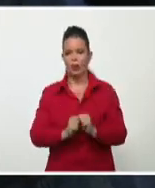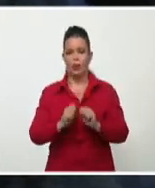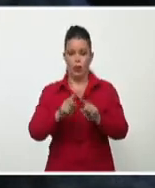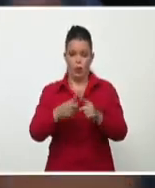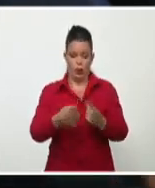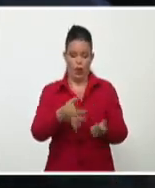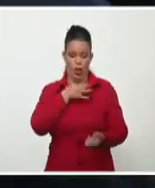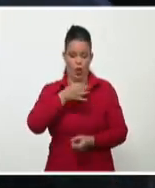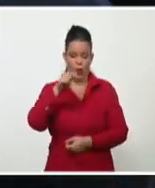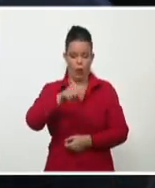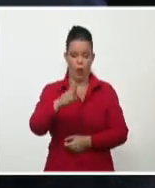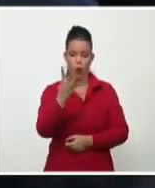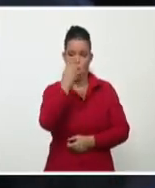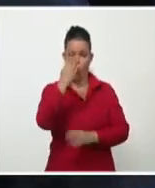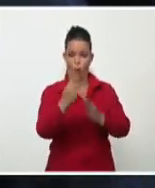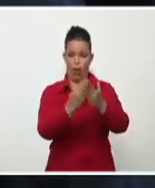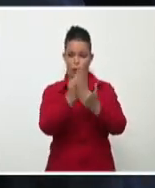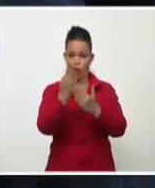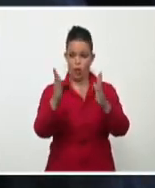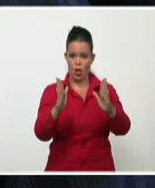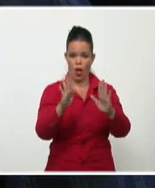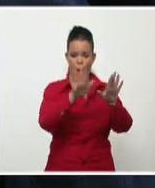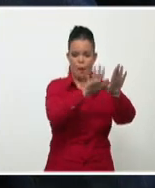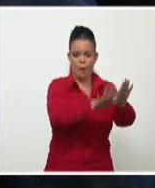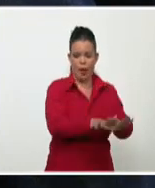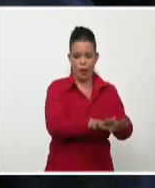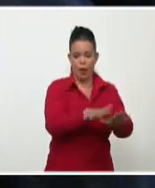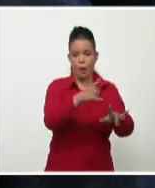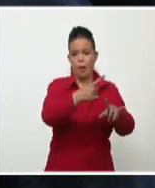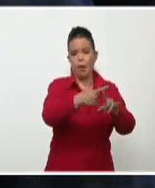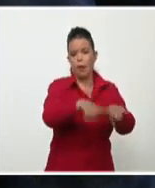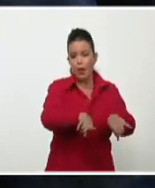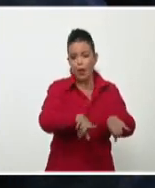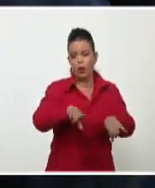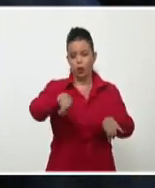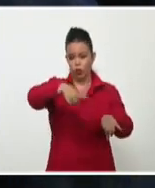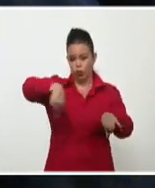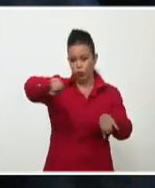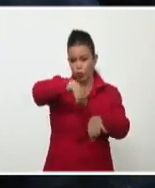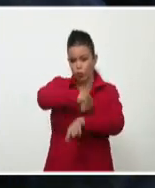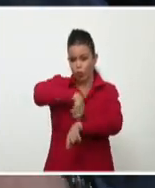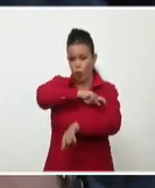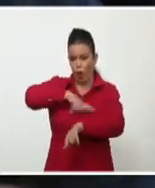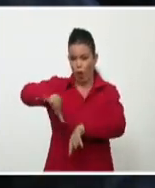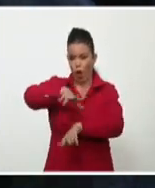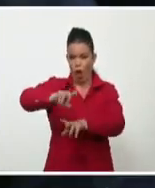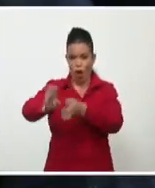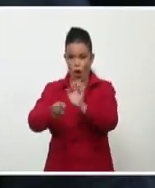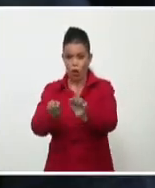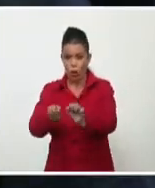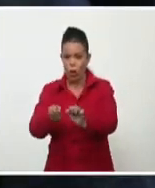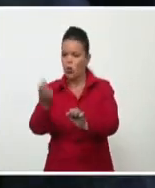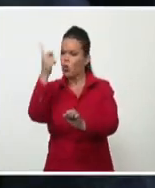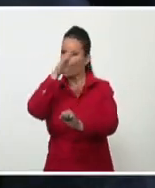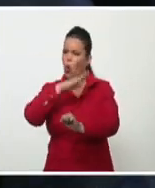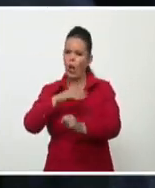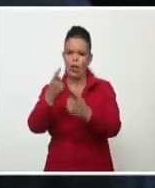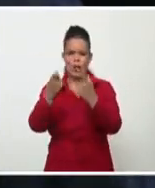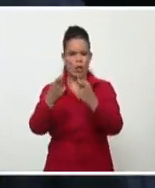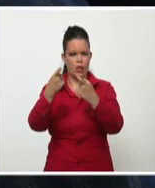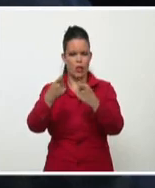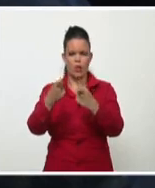no tengamos afectación. Es decir, que no se prevén